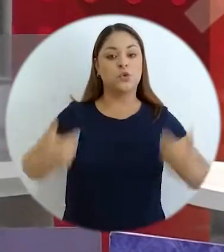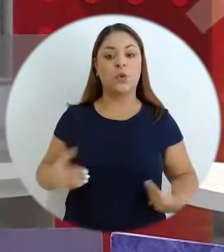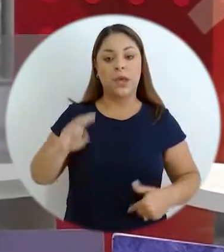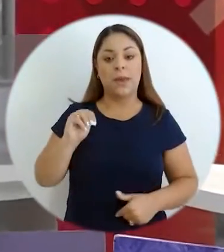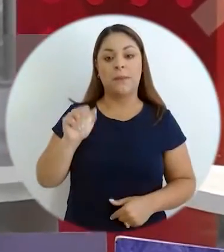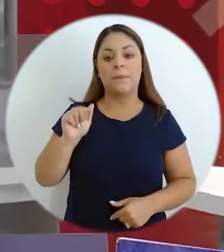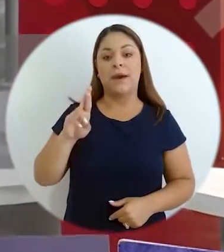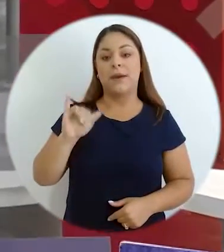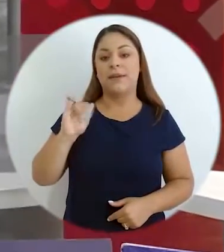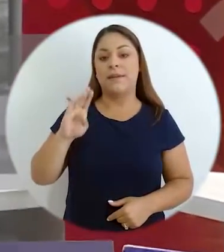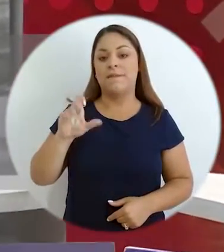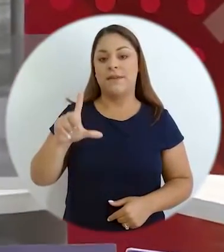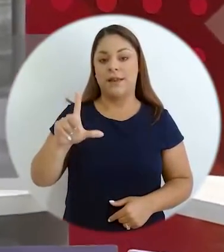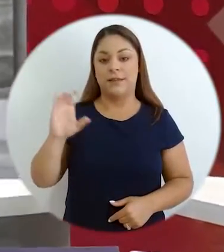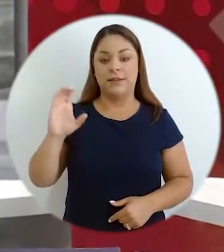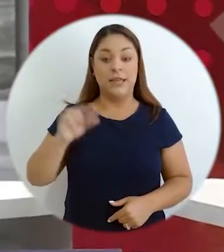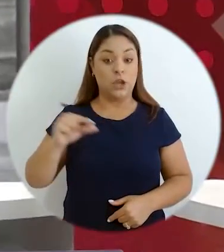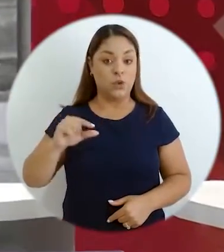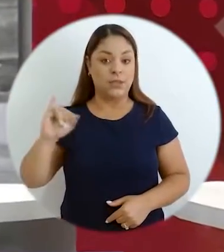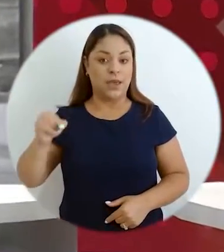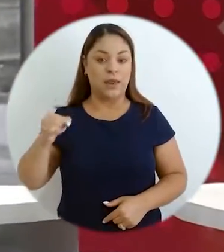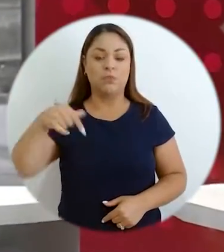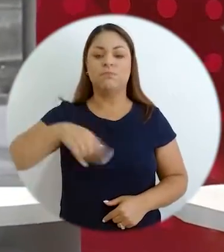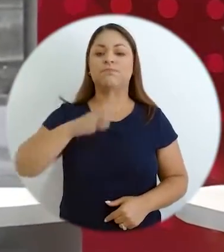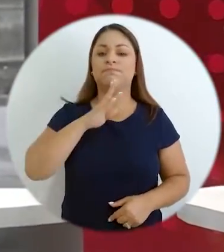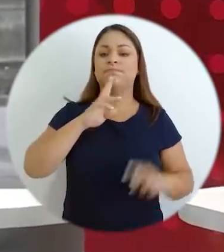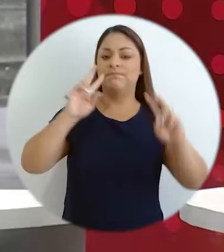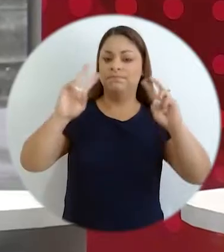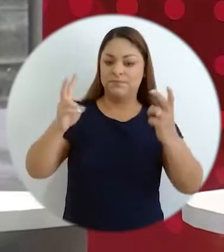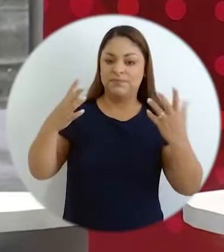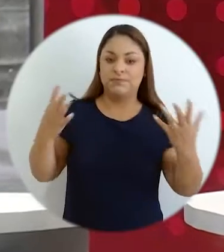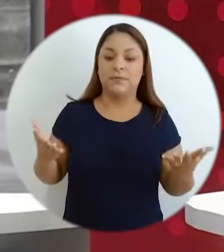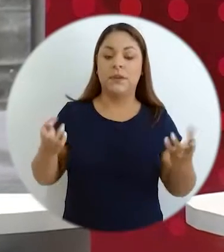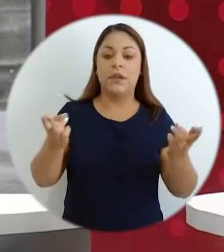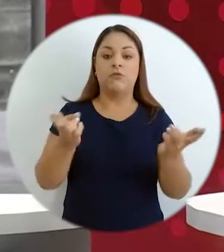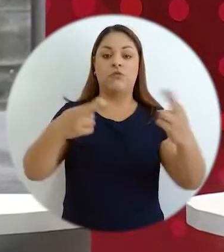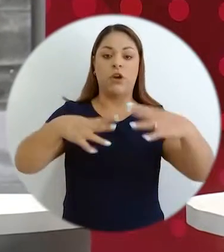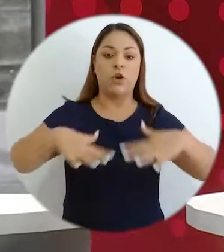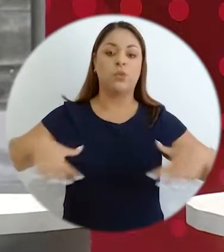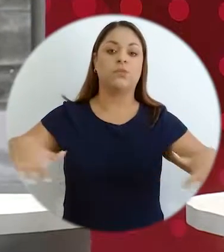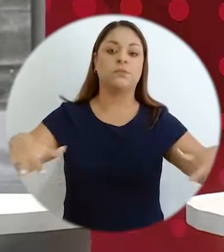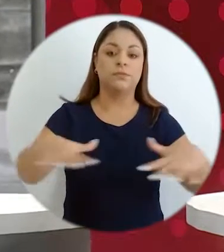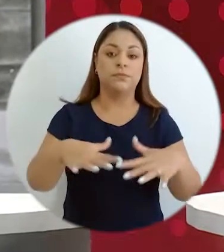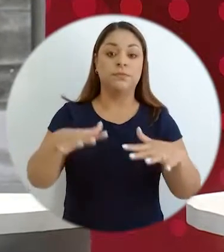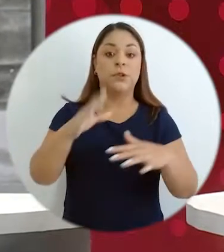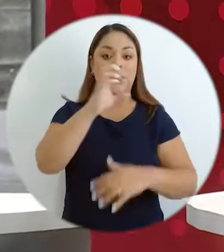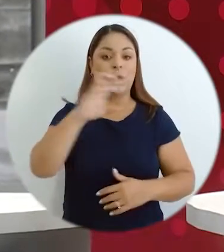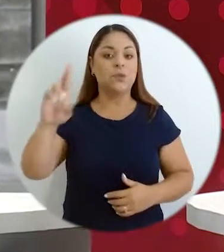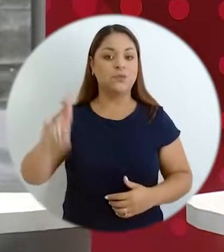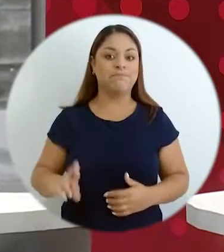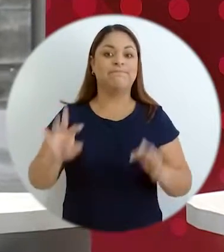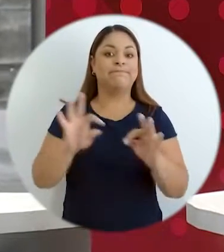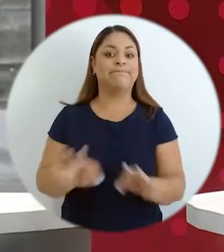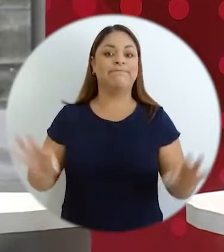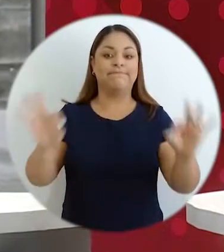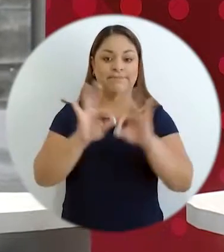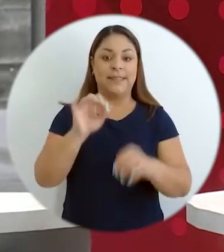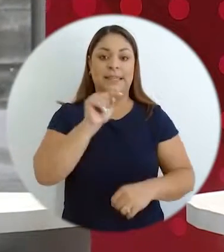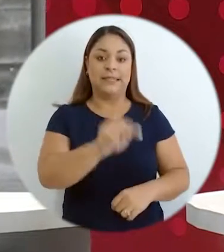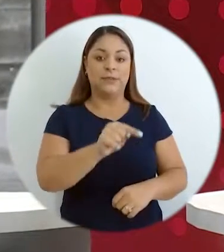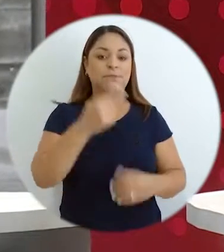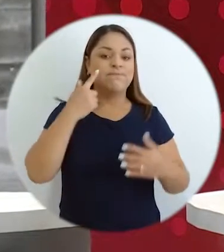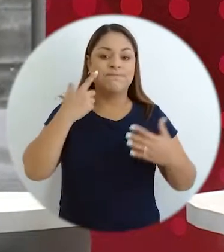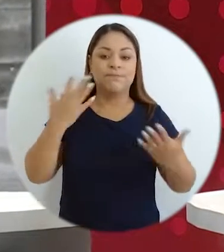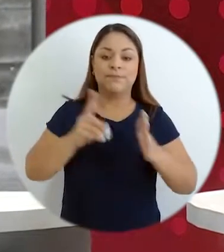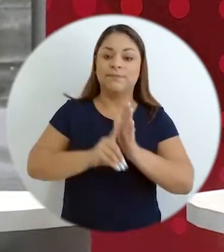a hablar sobre las regiones de Costa Rica, regiones importantes para el desarrollo del país, donde